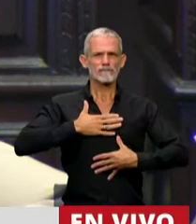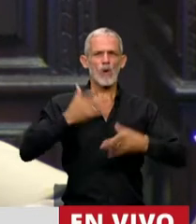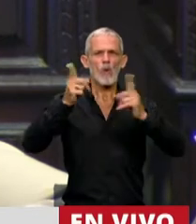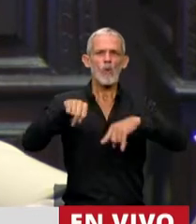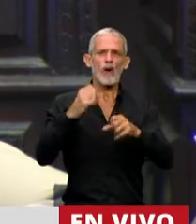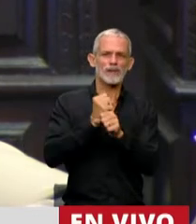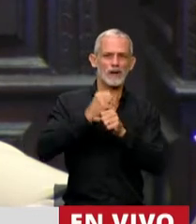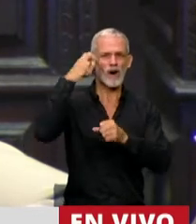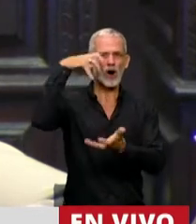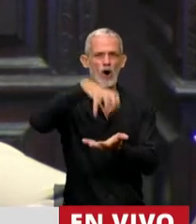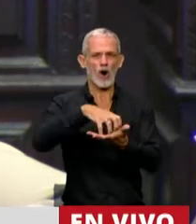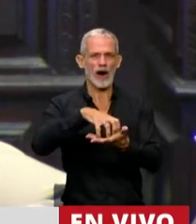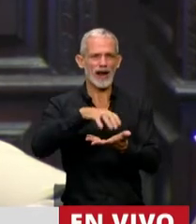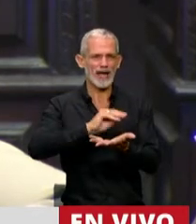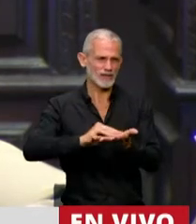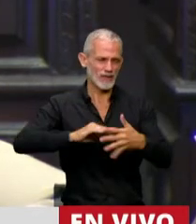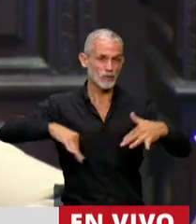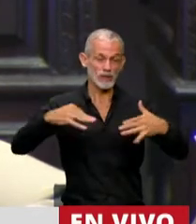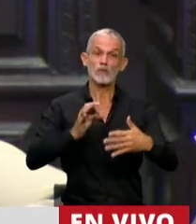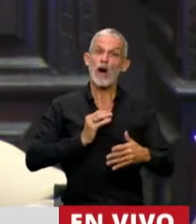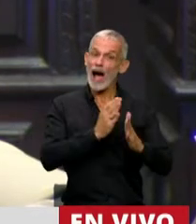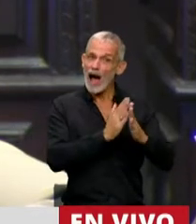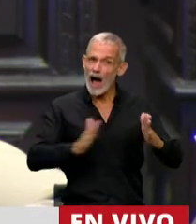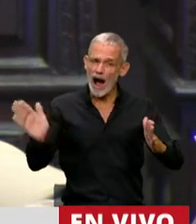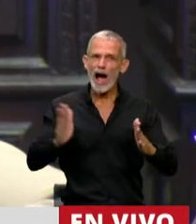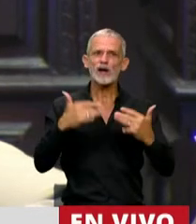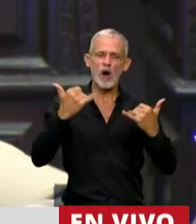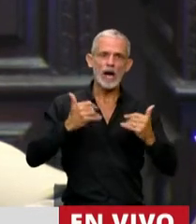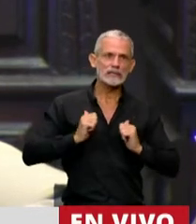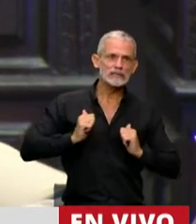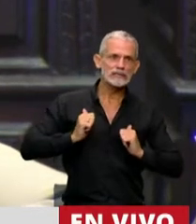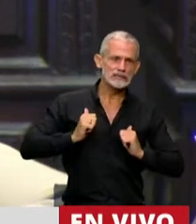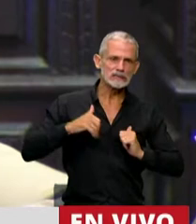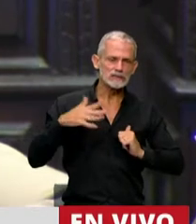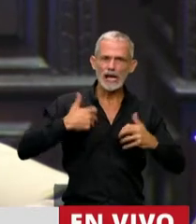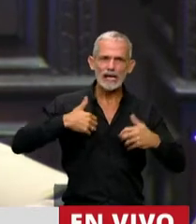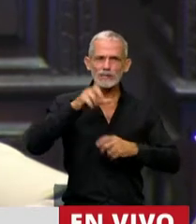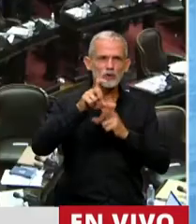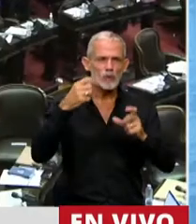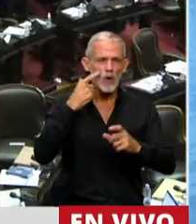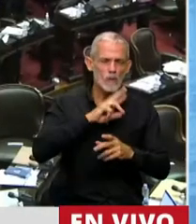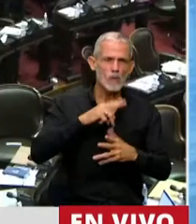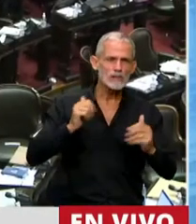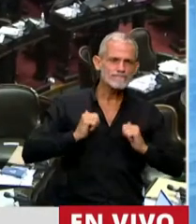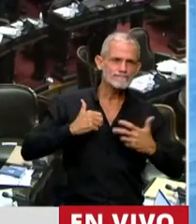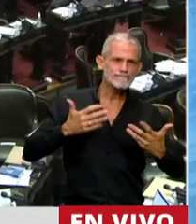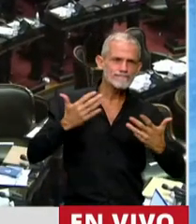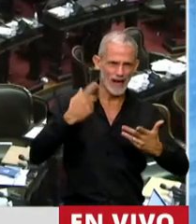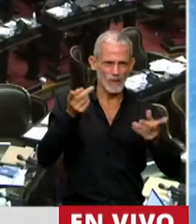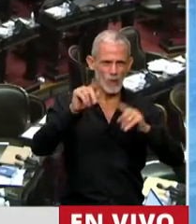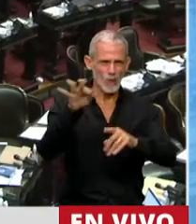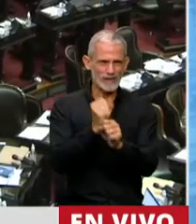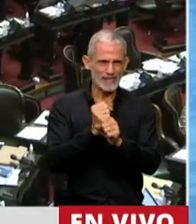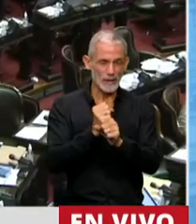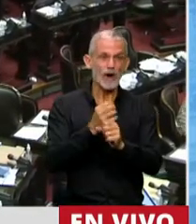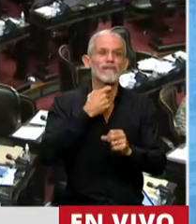actividad de este Congreso en un año donde hay muchas expectativas puestas por los argentinos y que buscamos retornar